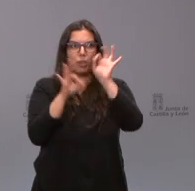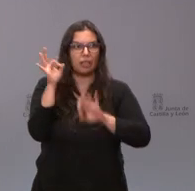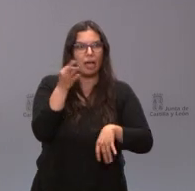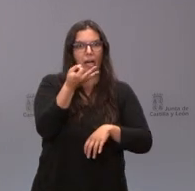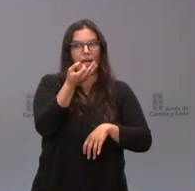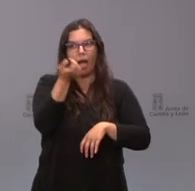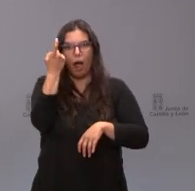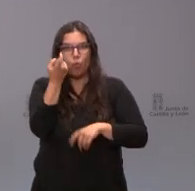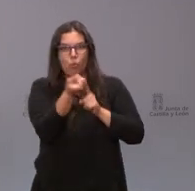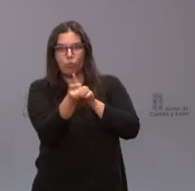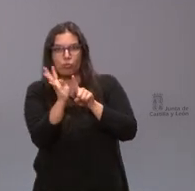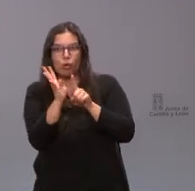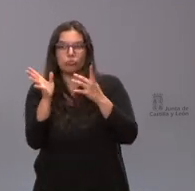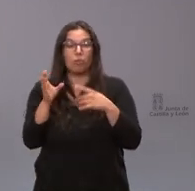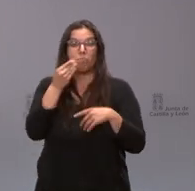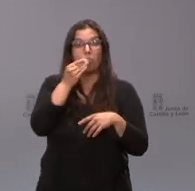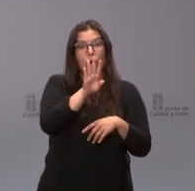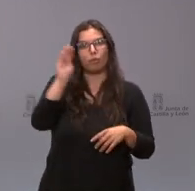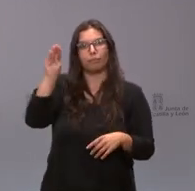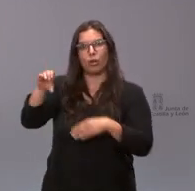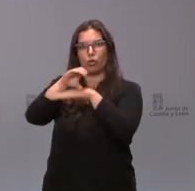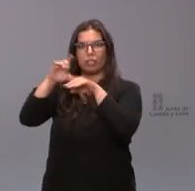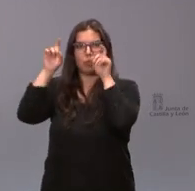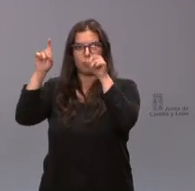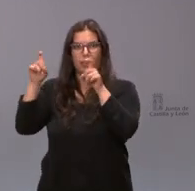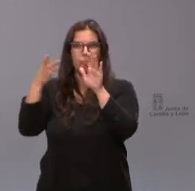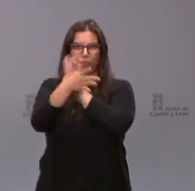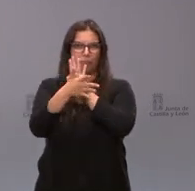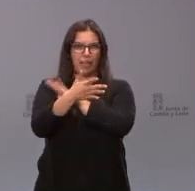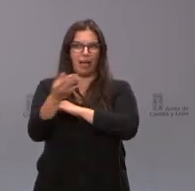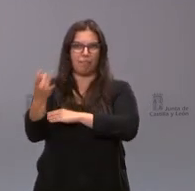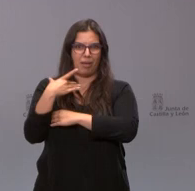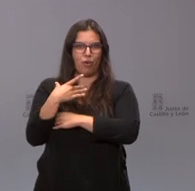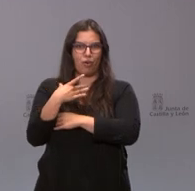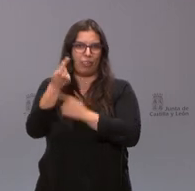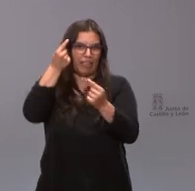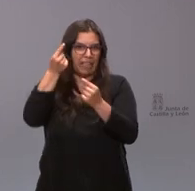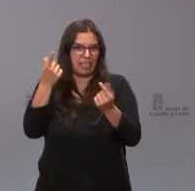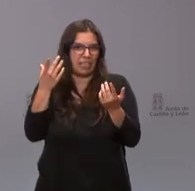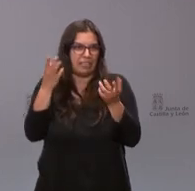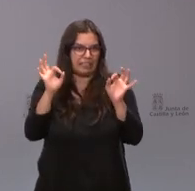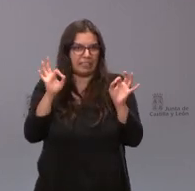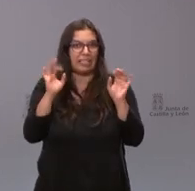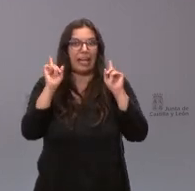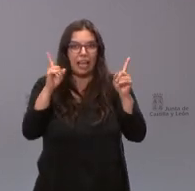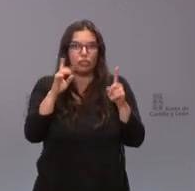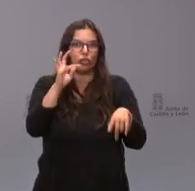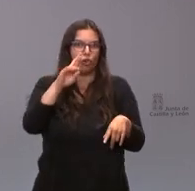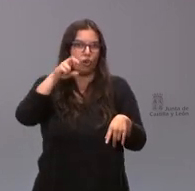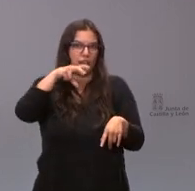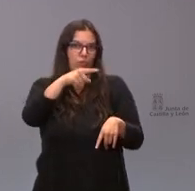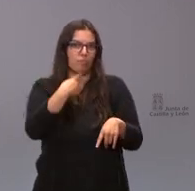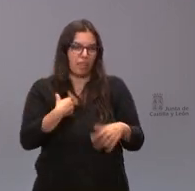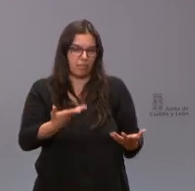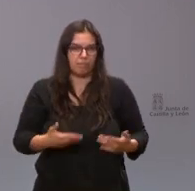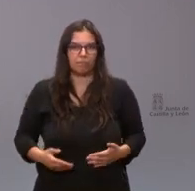sin lugar a dudas la Consejería de Educación estará mejor con ti que yo de ofrecerle el detalle concreto de Toreno al que usted hace la referencia